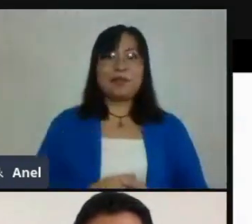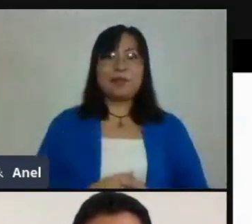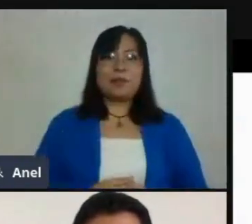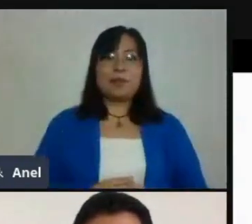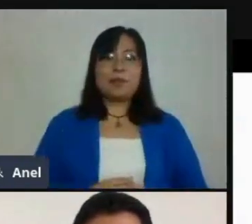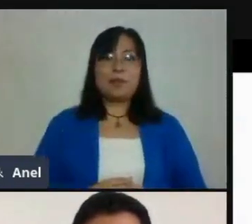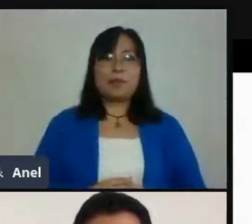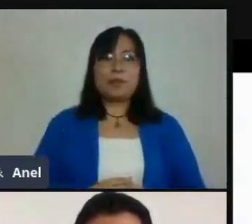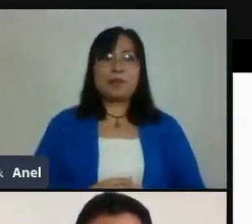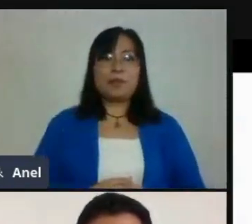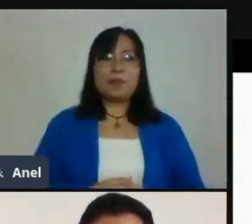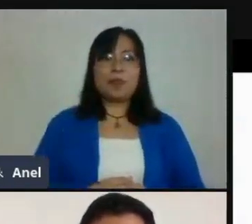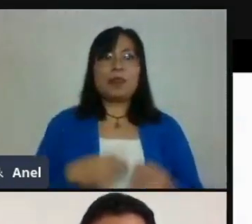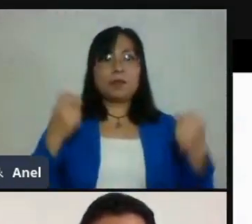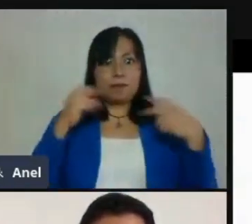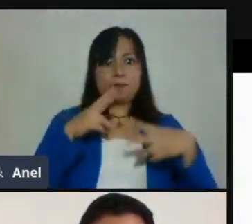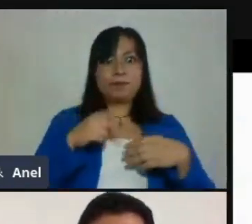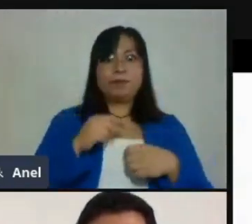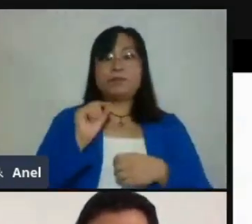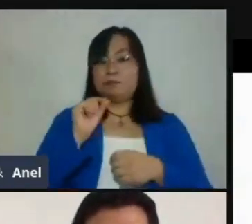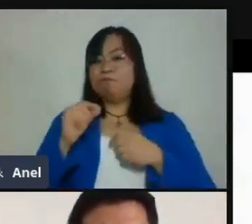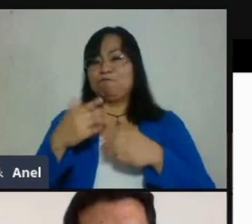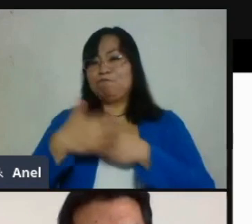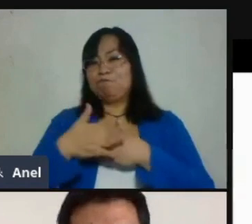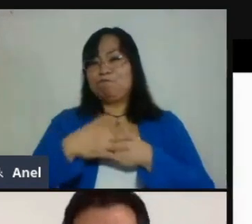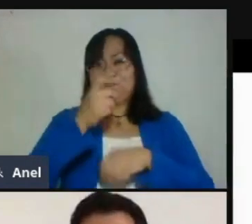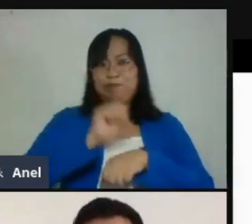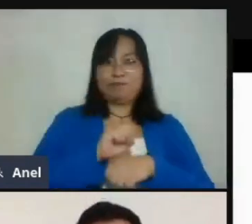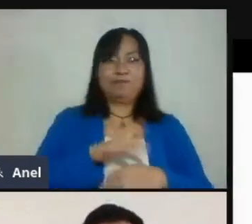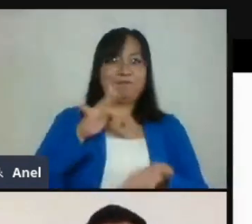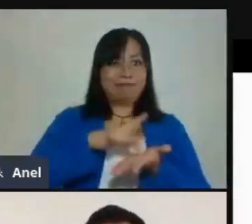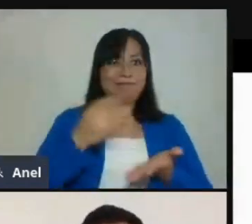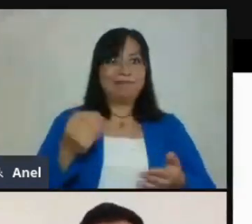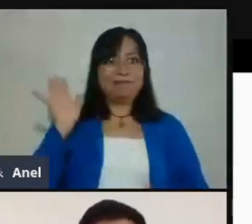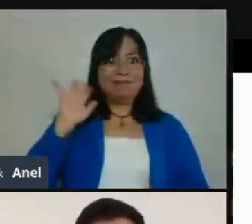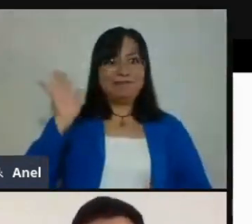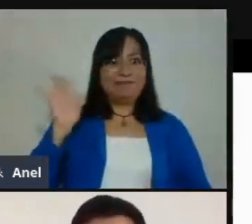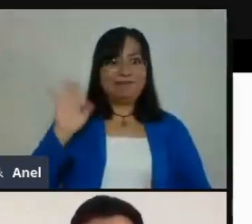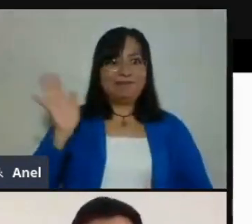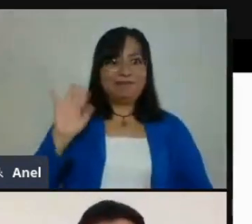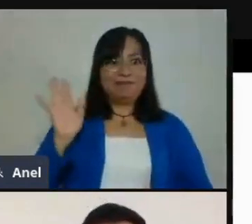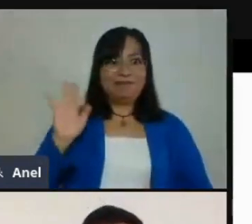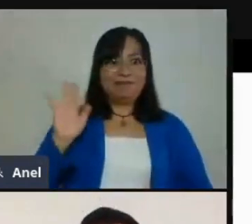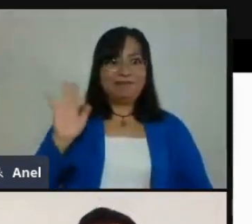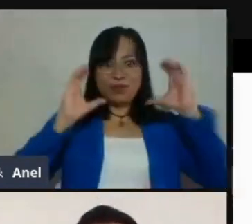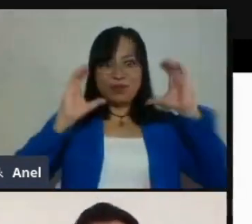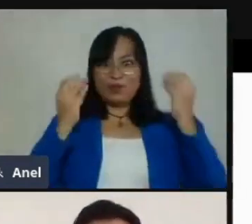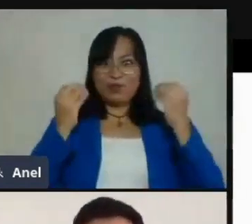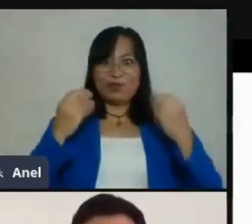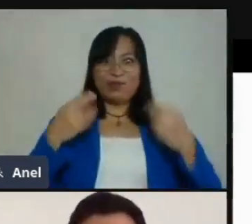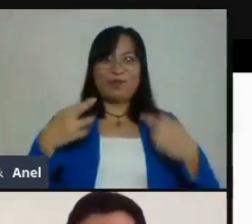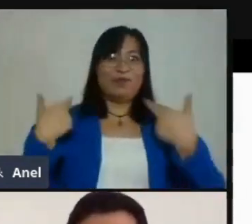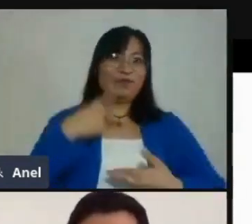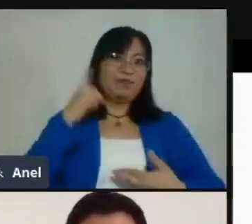nos volvemos a ver dentro de poco. Muchísimas gracias. Gracias, Leo. Gracias, Mami. Gracias, Anel.